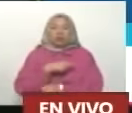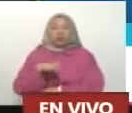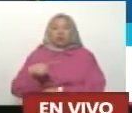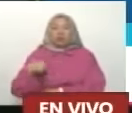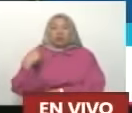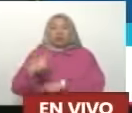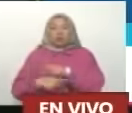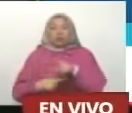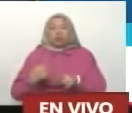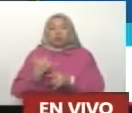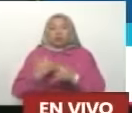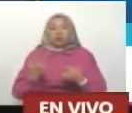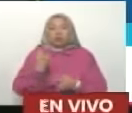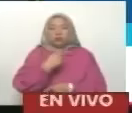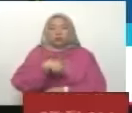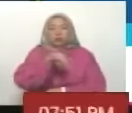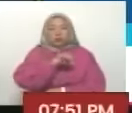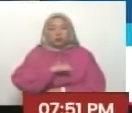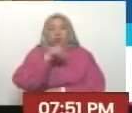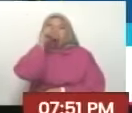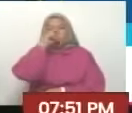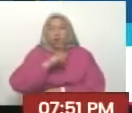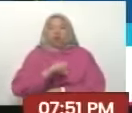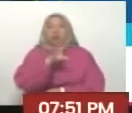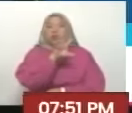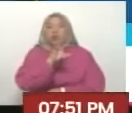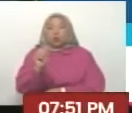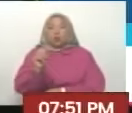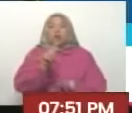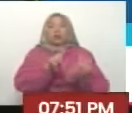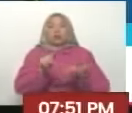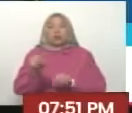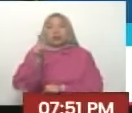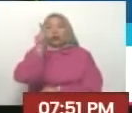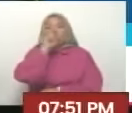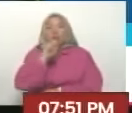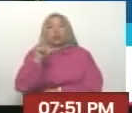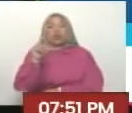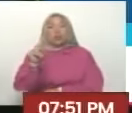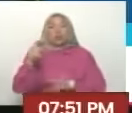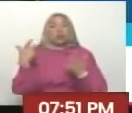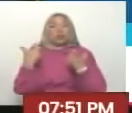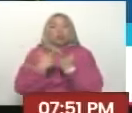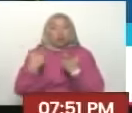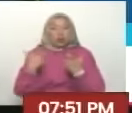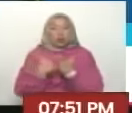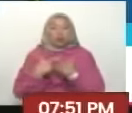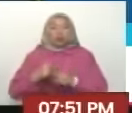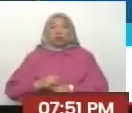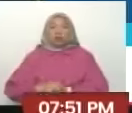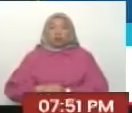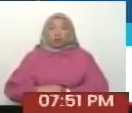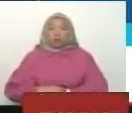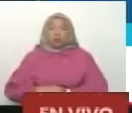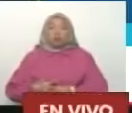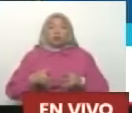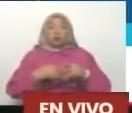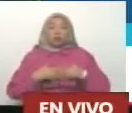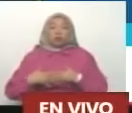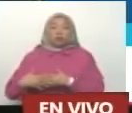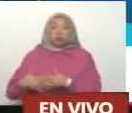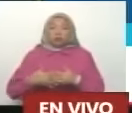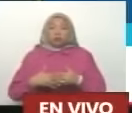proceso de descolonización En los años 50 60 Después de la segunda guerra Y el imperialismo